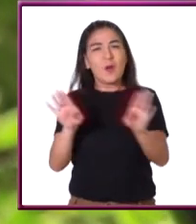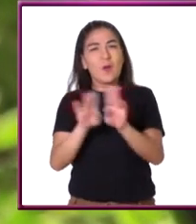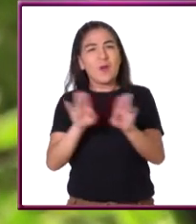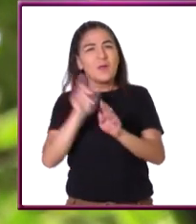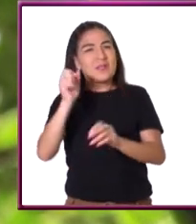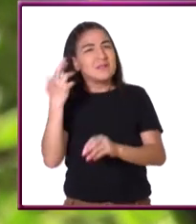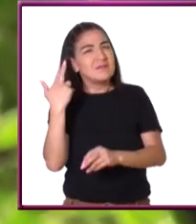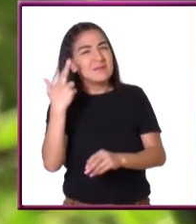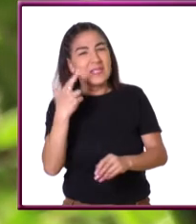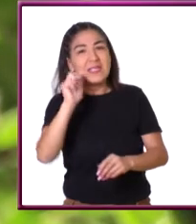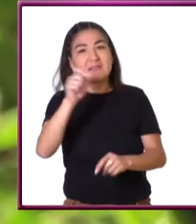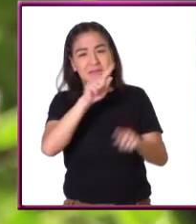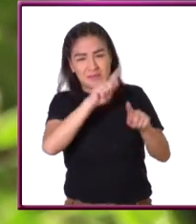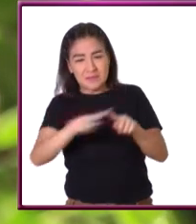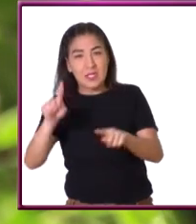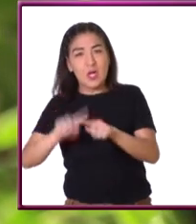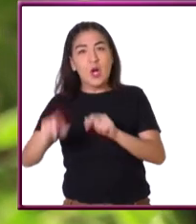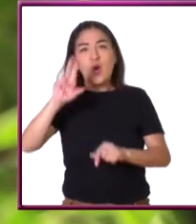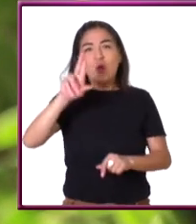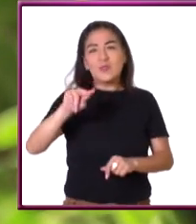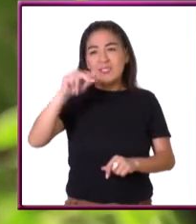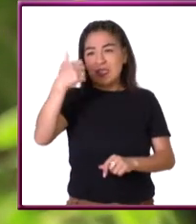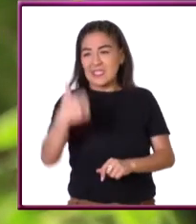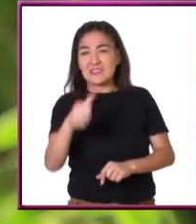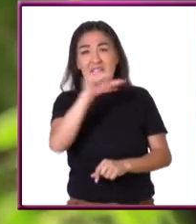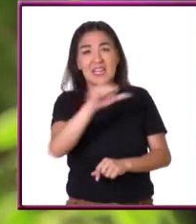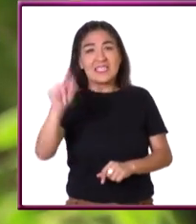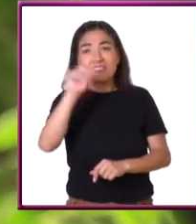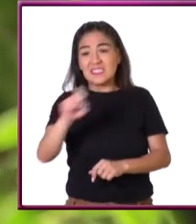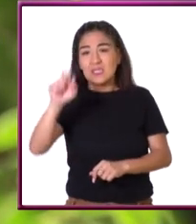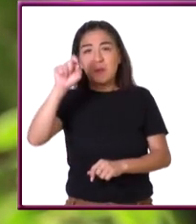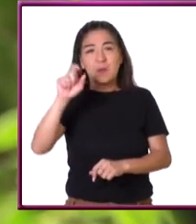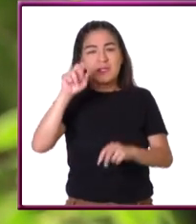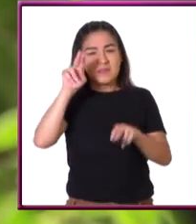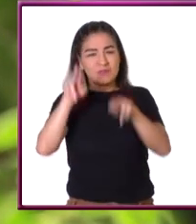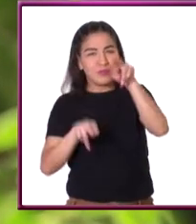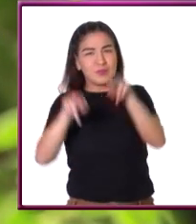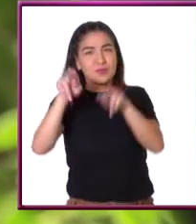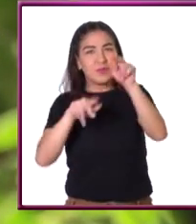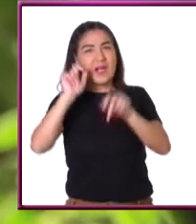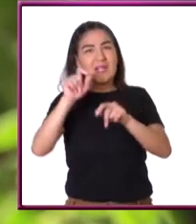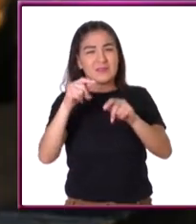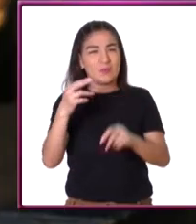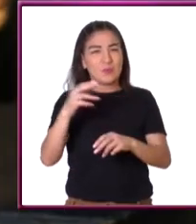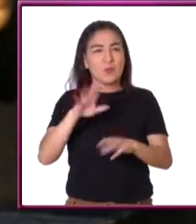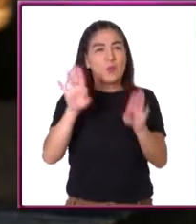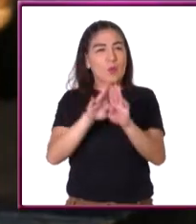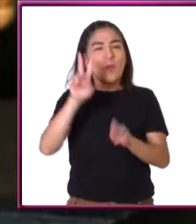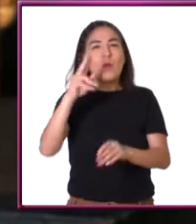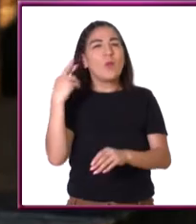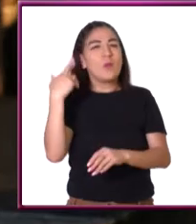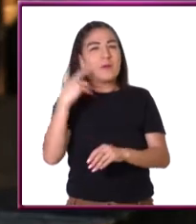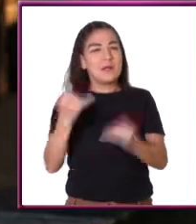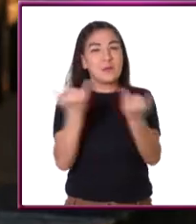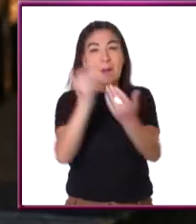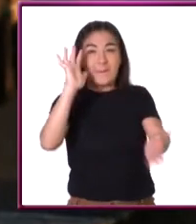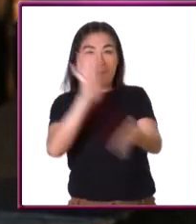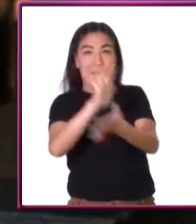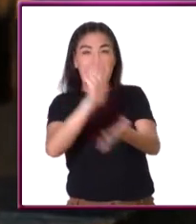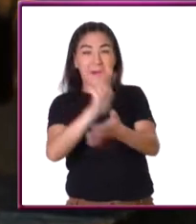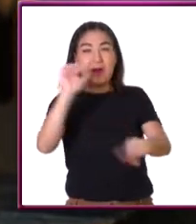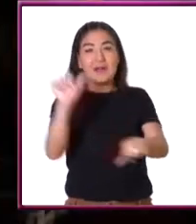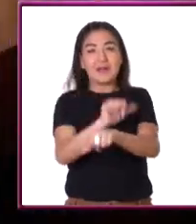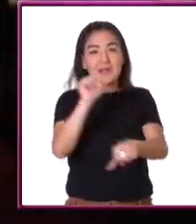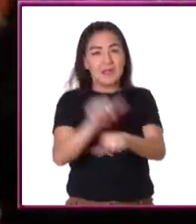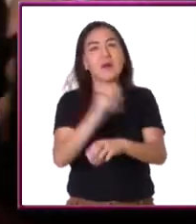canto, que puede llegar a los 86 hercios y 120 decibeles, aproximadamente el volumen de un